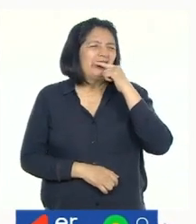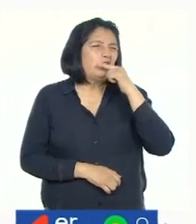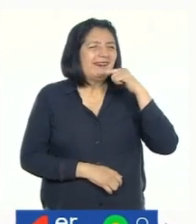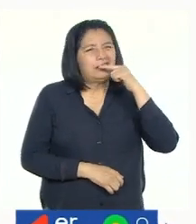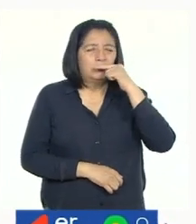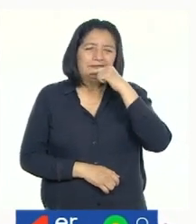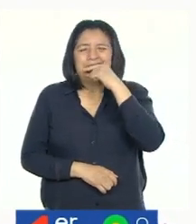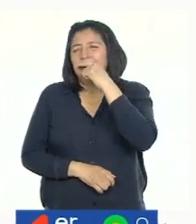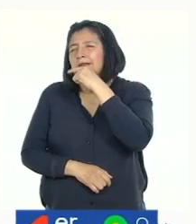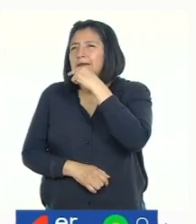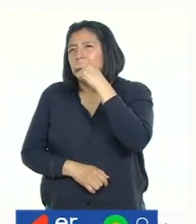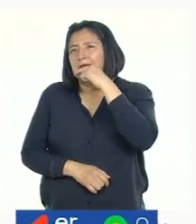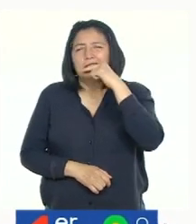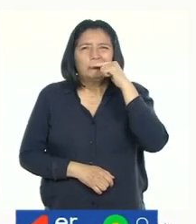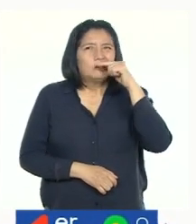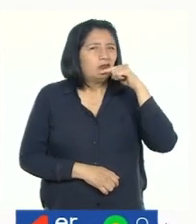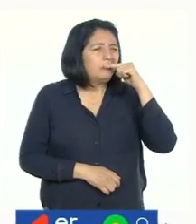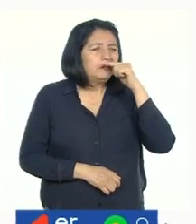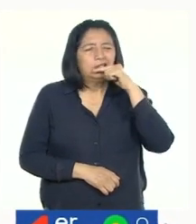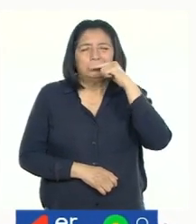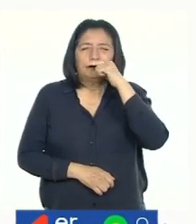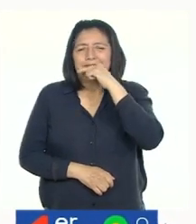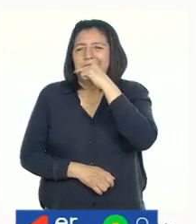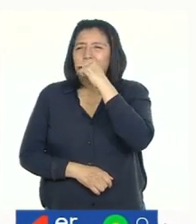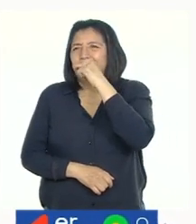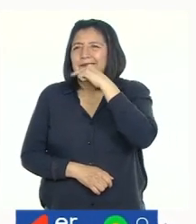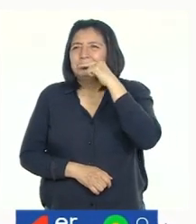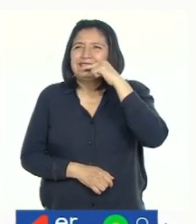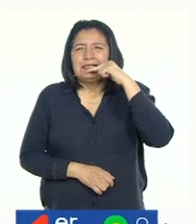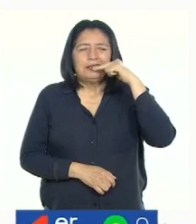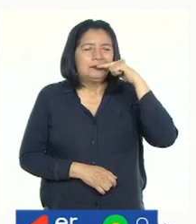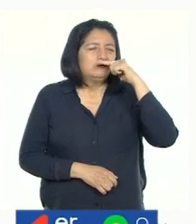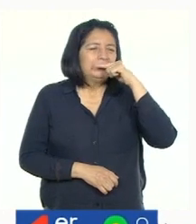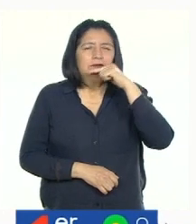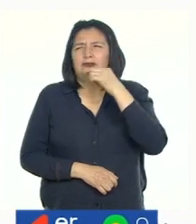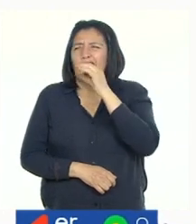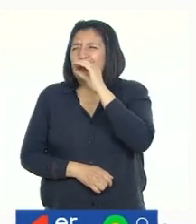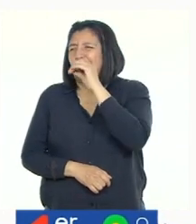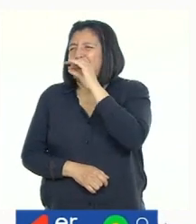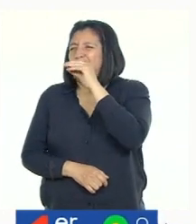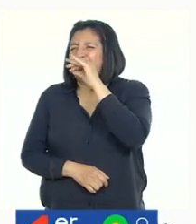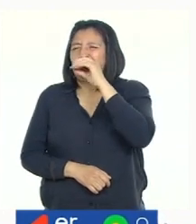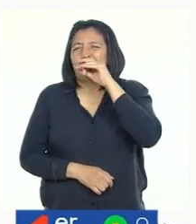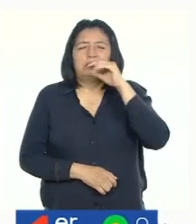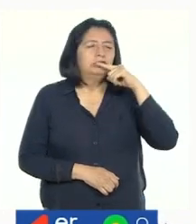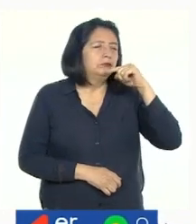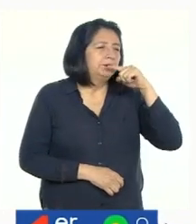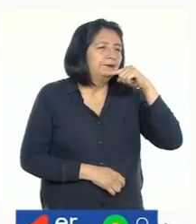Genial. Genial. Genial. Ehh, wréj. Genial.